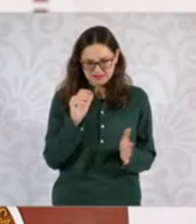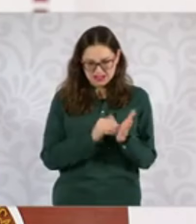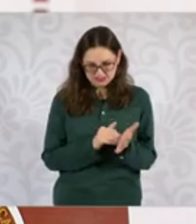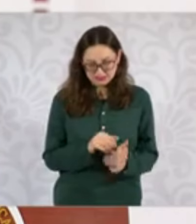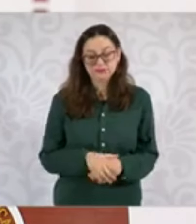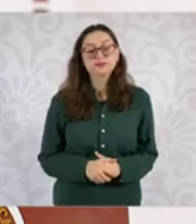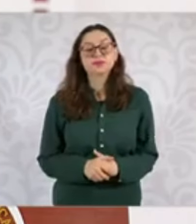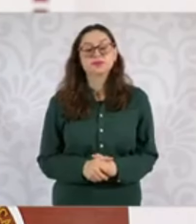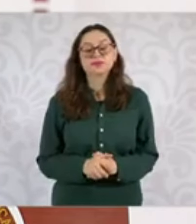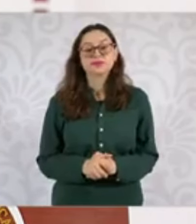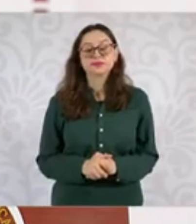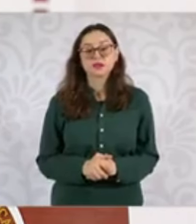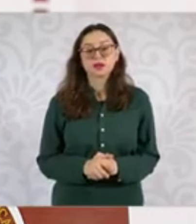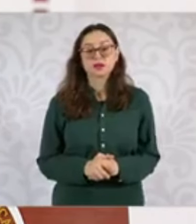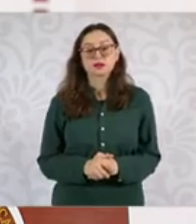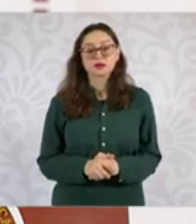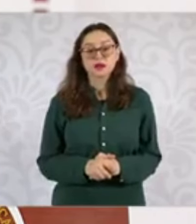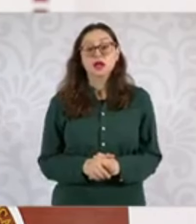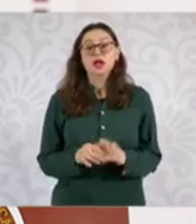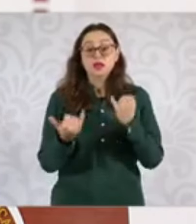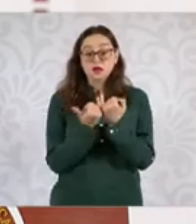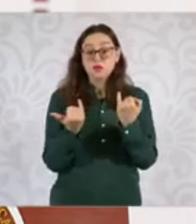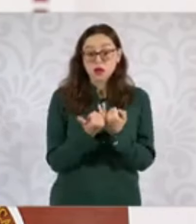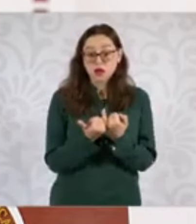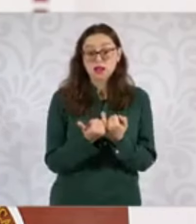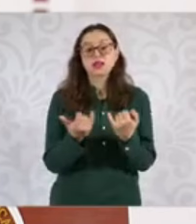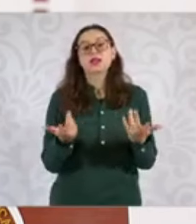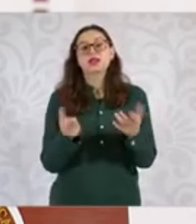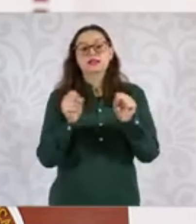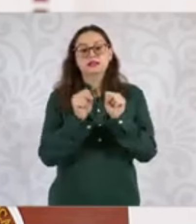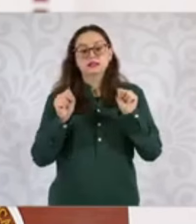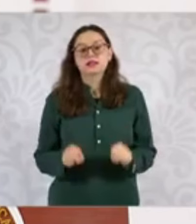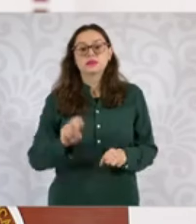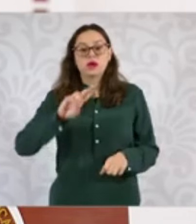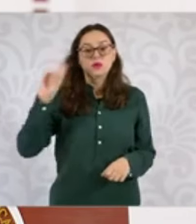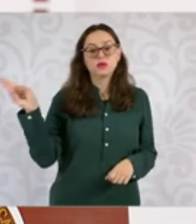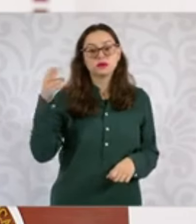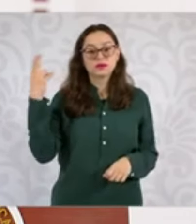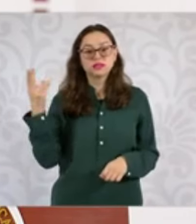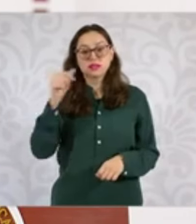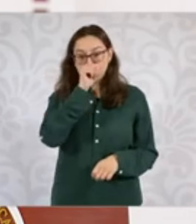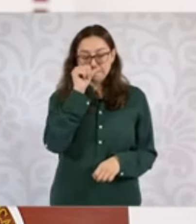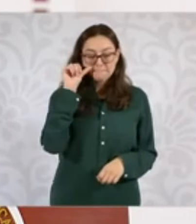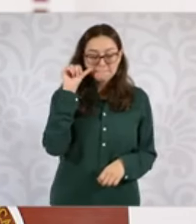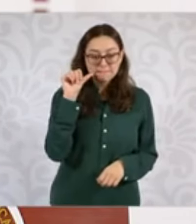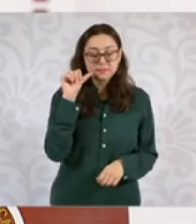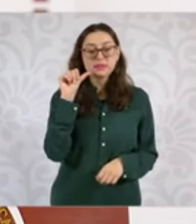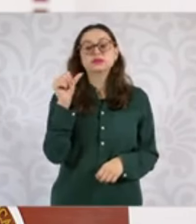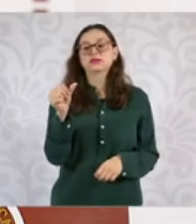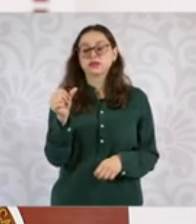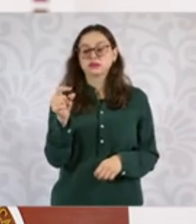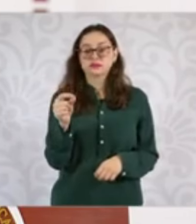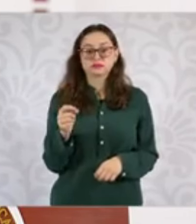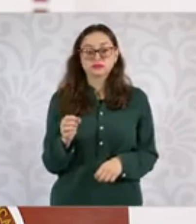También el sistema de universidades del bienestar Benito Juárez que